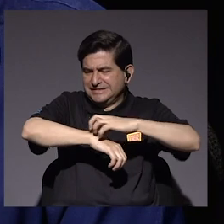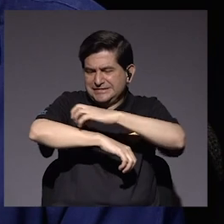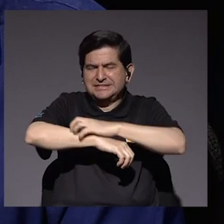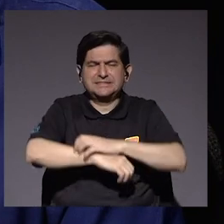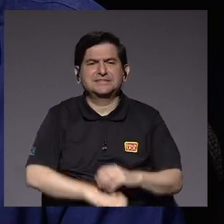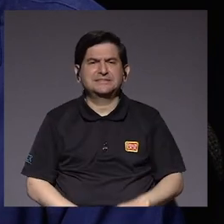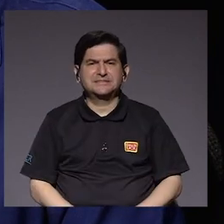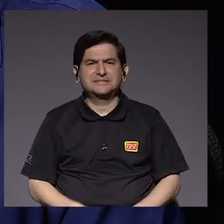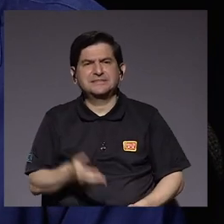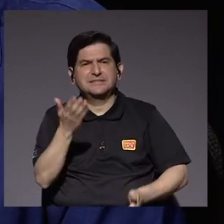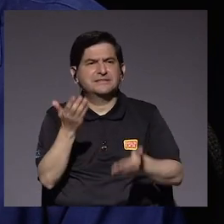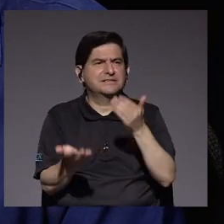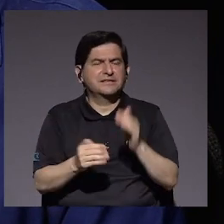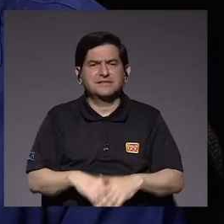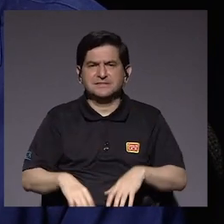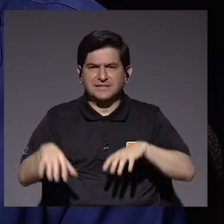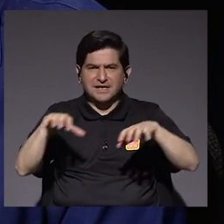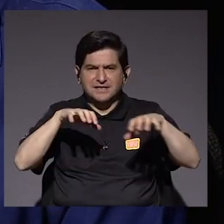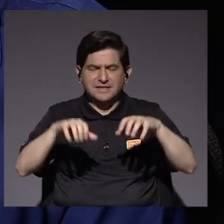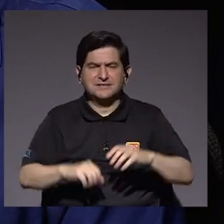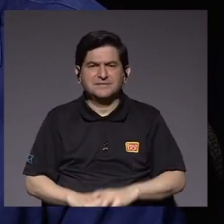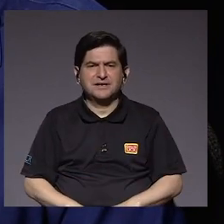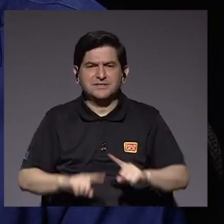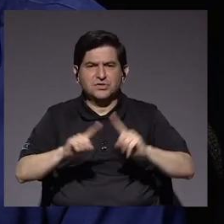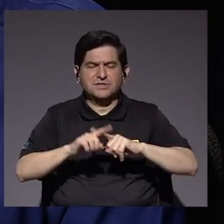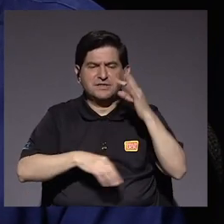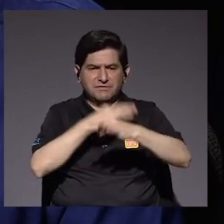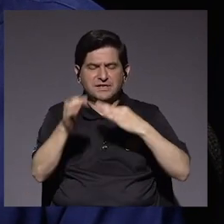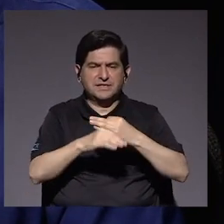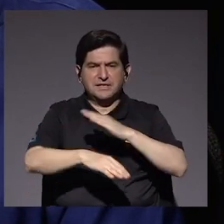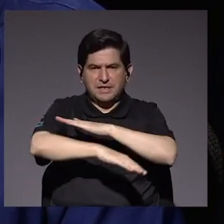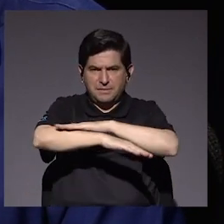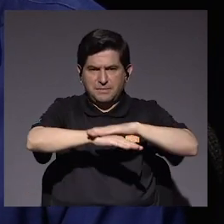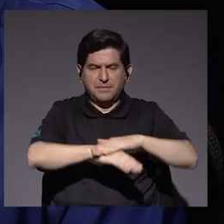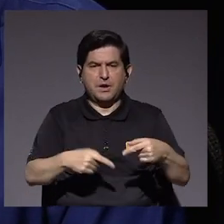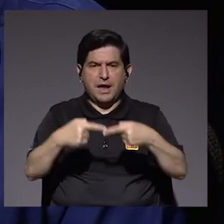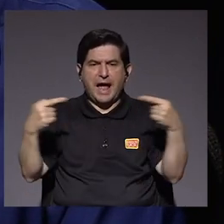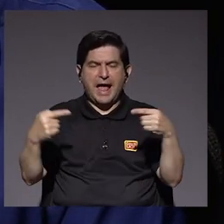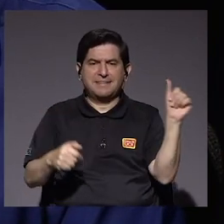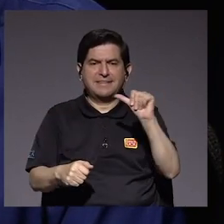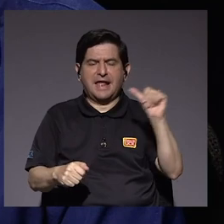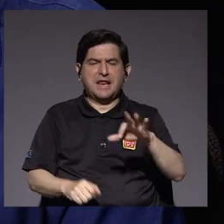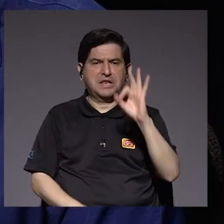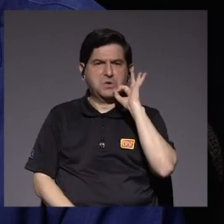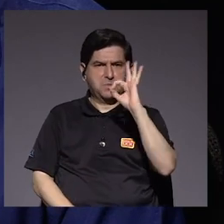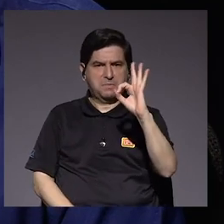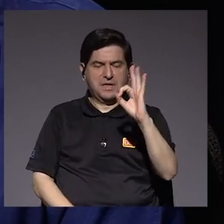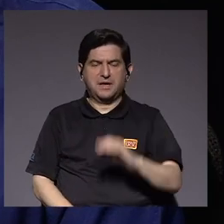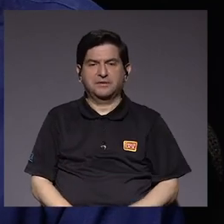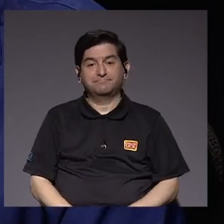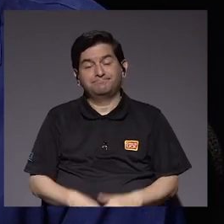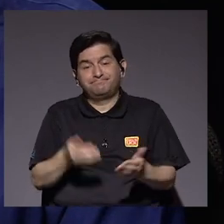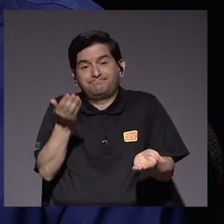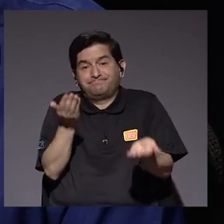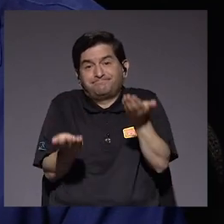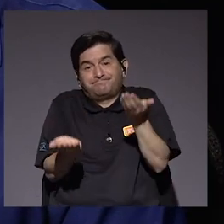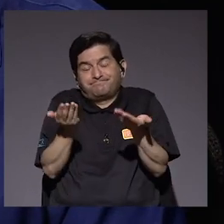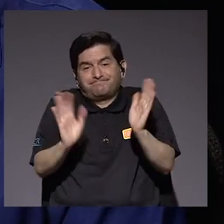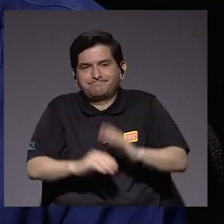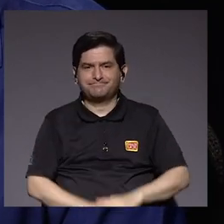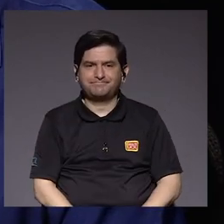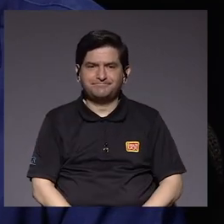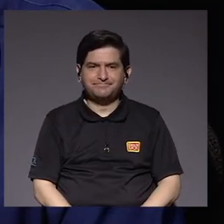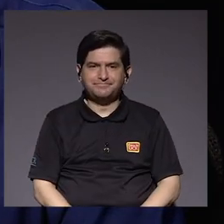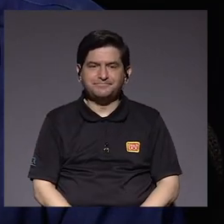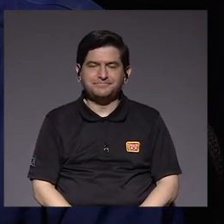picazón en la piel, son reacciones cutáneas que se manejan muy bien con antialérgicos. Entonces, pues una por otra, ¿verdad?